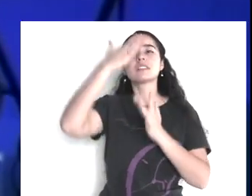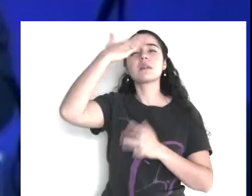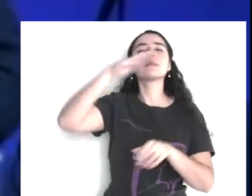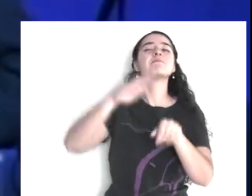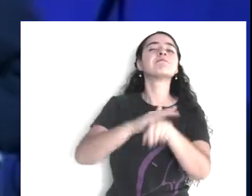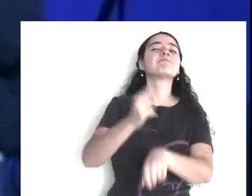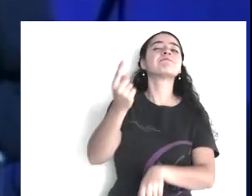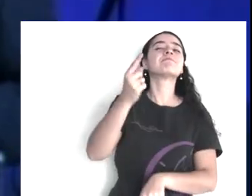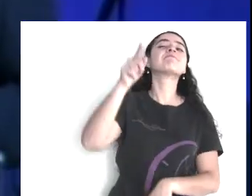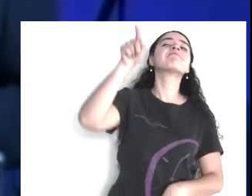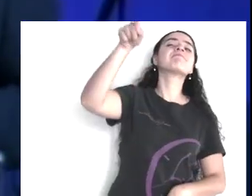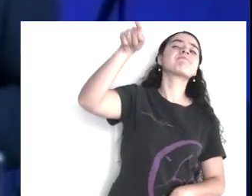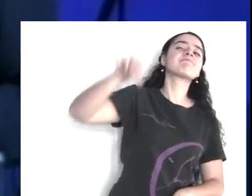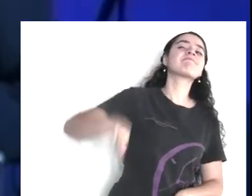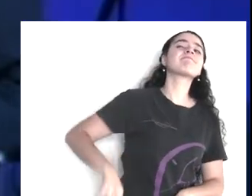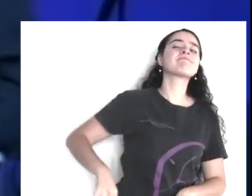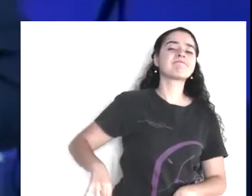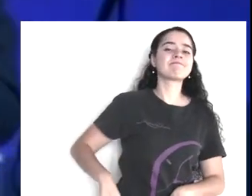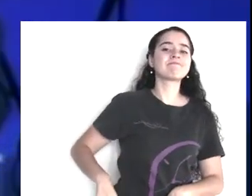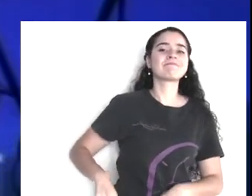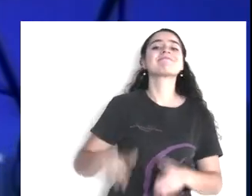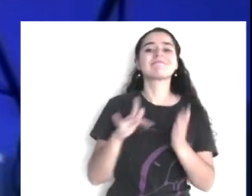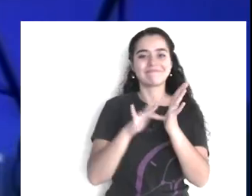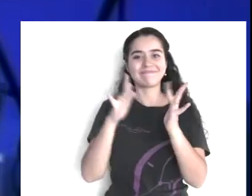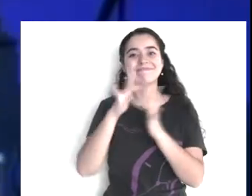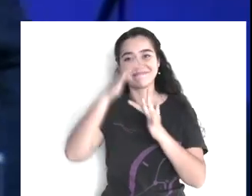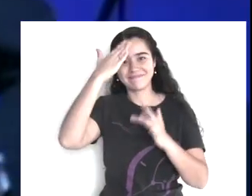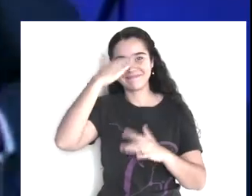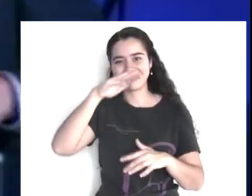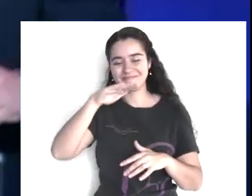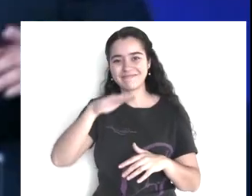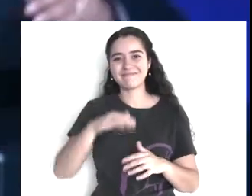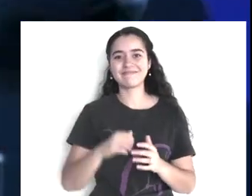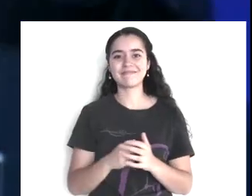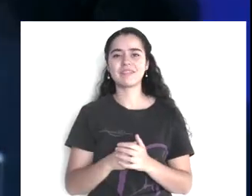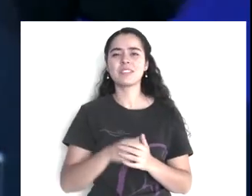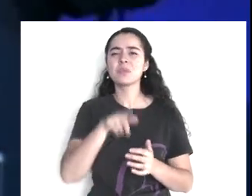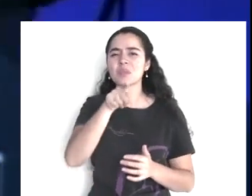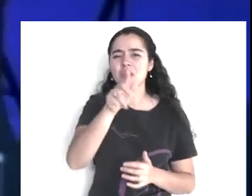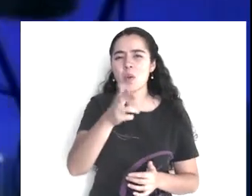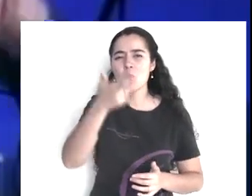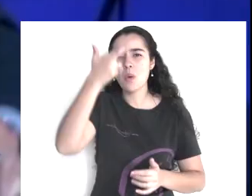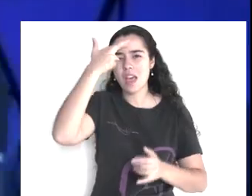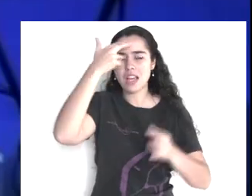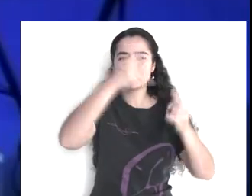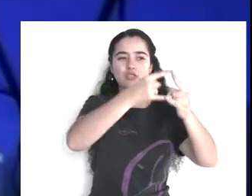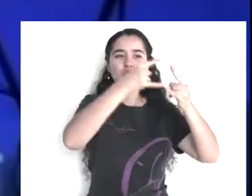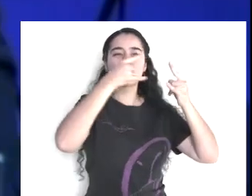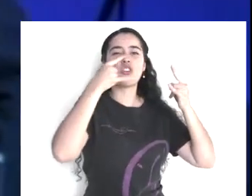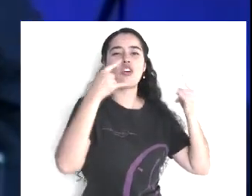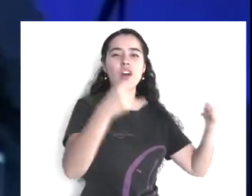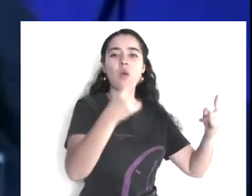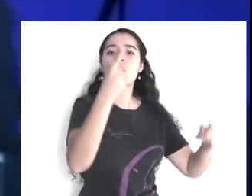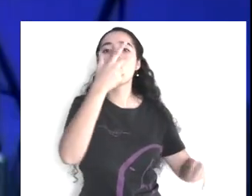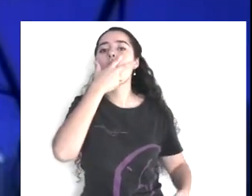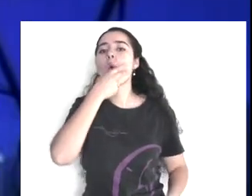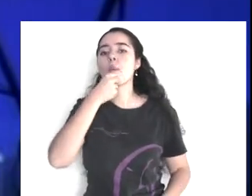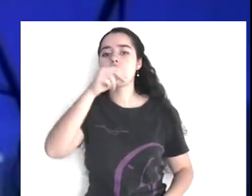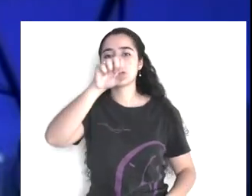etcétera. Cuando, ustedes recuerdan aquella historia, cuando Dios le dice a Samuel, que vaya a la casa de Isaí,